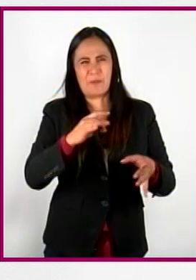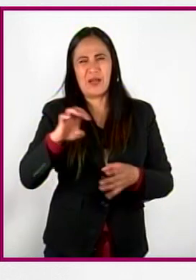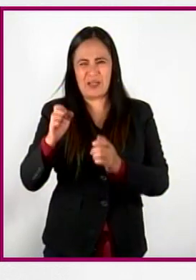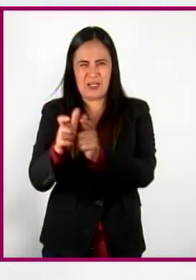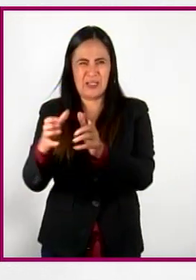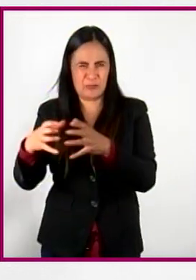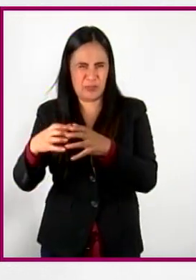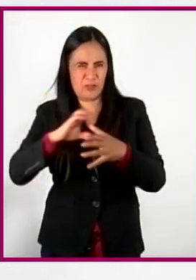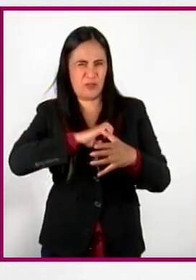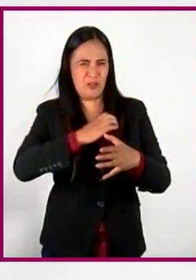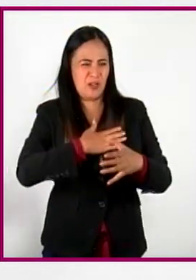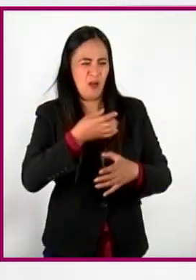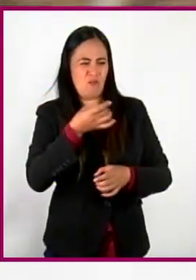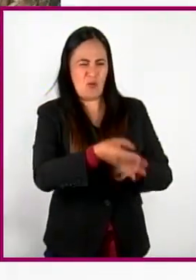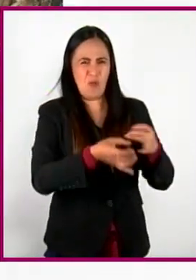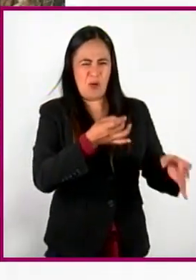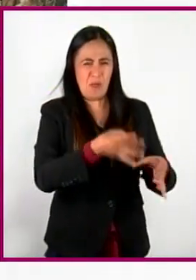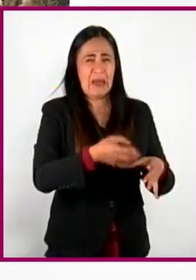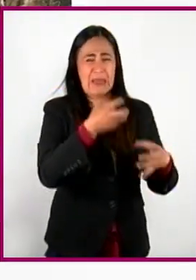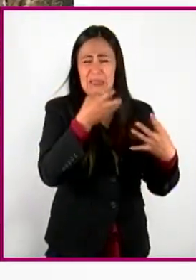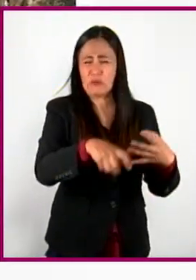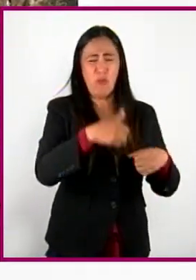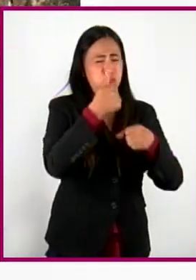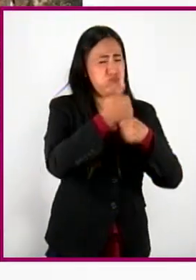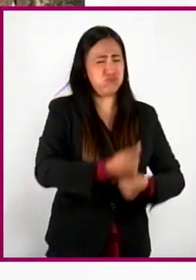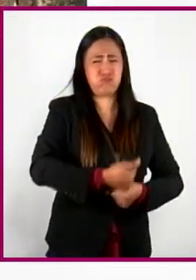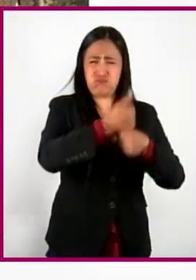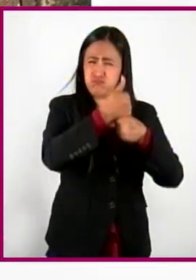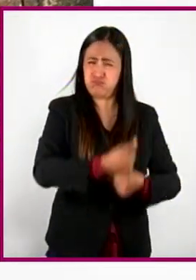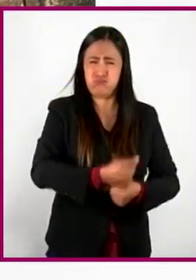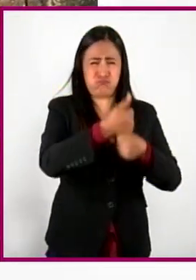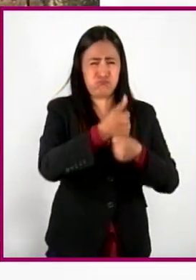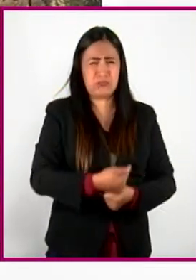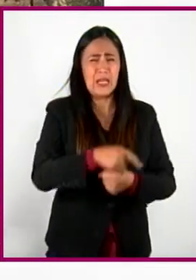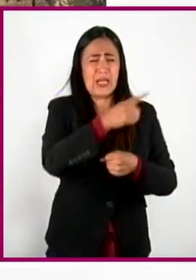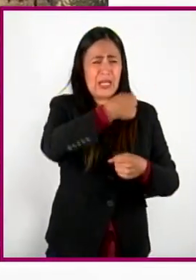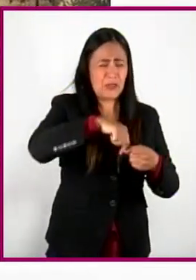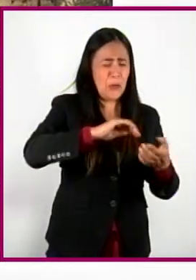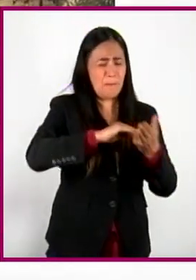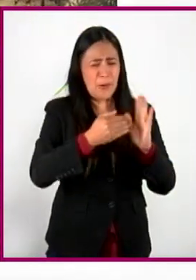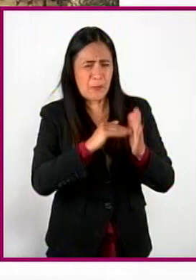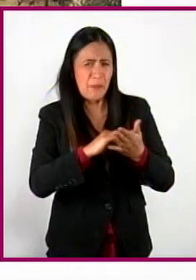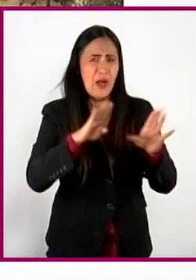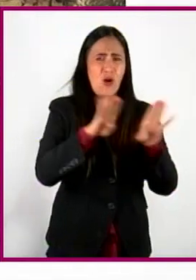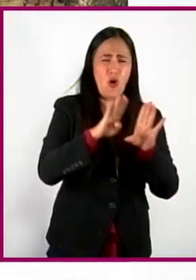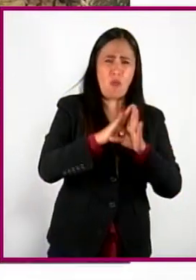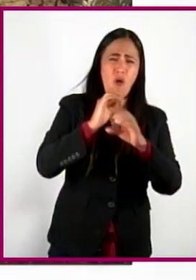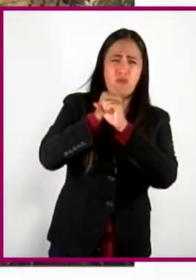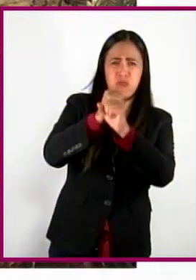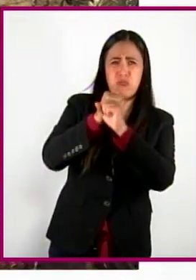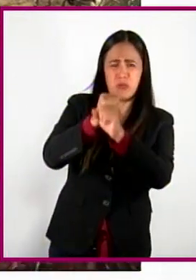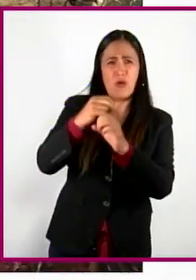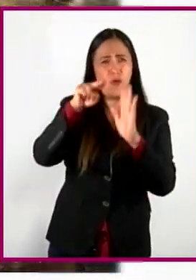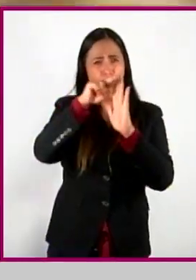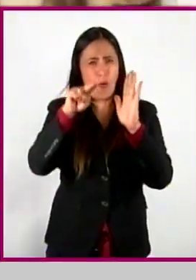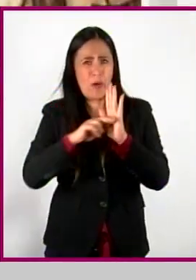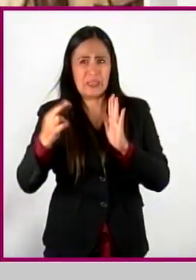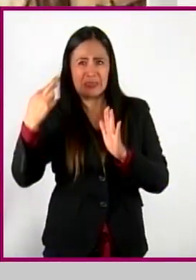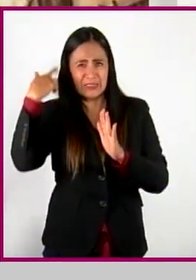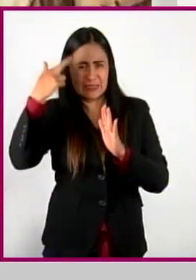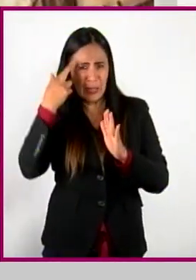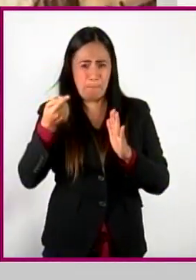duro golpe para los pueblos indígenas, quienes ensayaron todo tipo de resistencias ante las imposiciones de las normas de la corona.